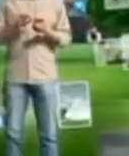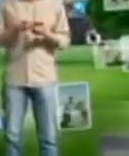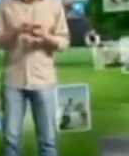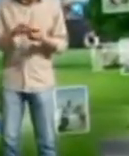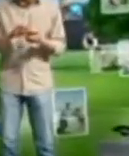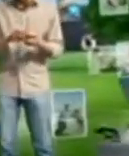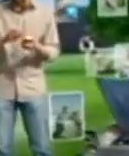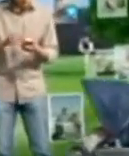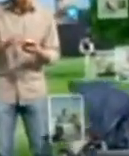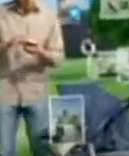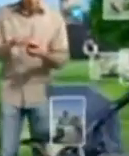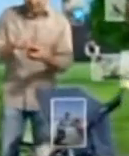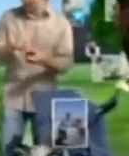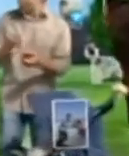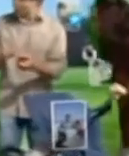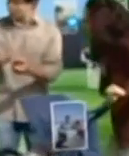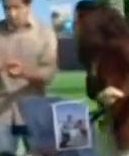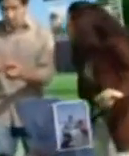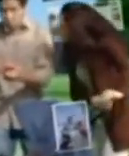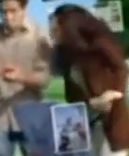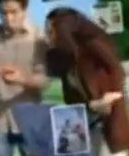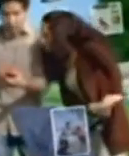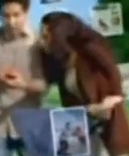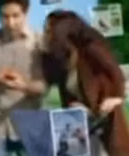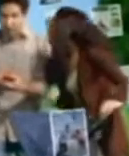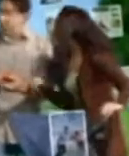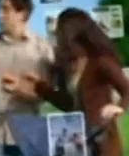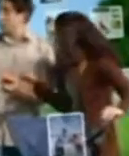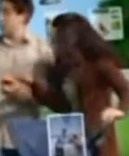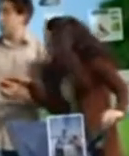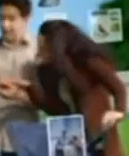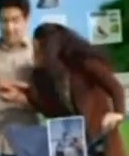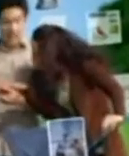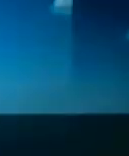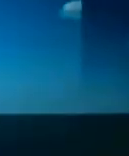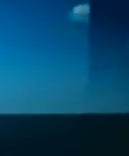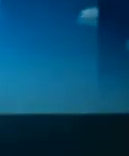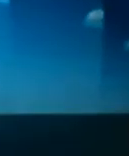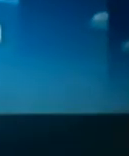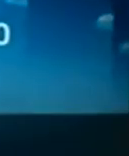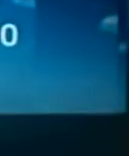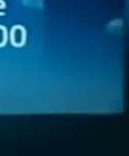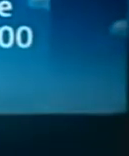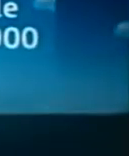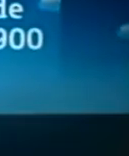Y si tienes alguna duda, encuéntrame en los centros de experiencia o en las redes sociales de Movistar.